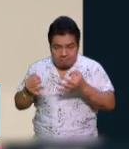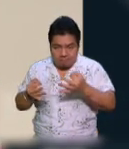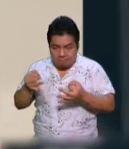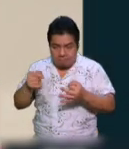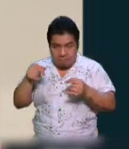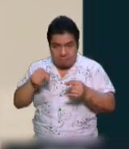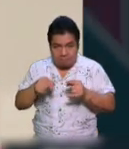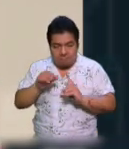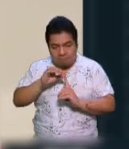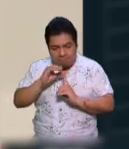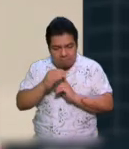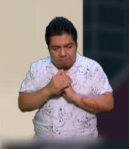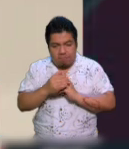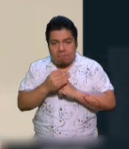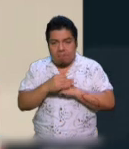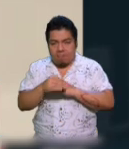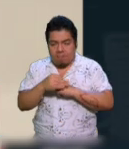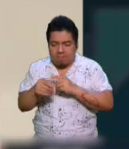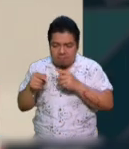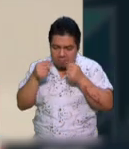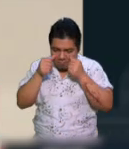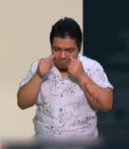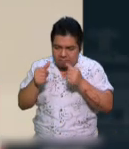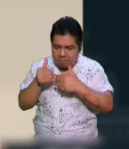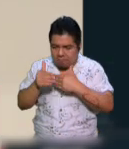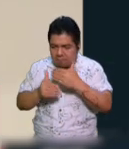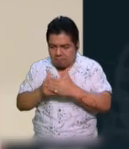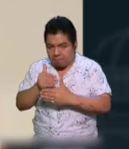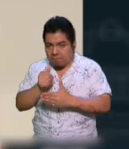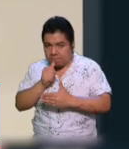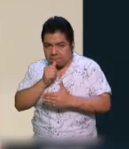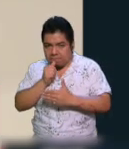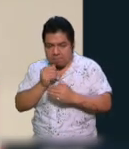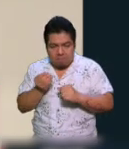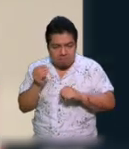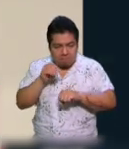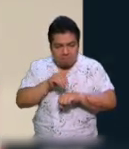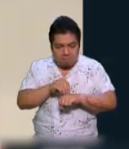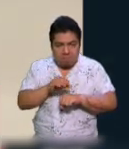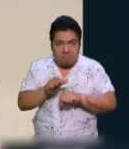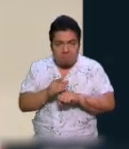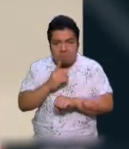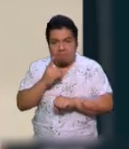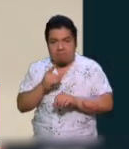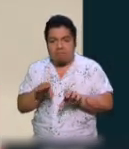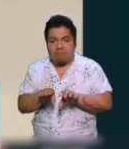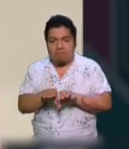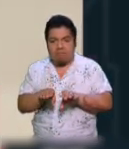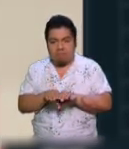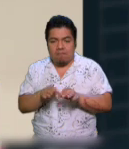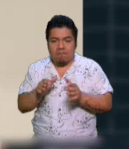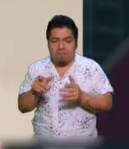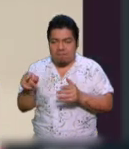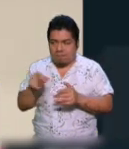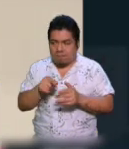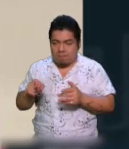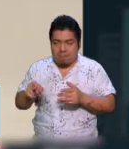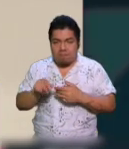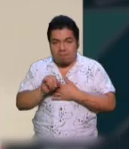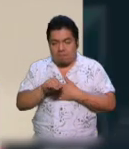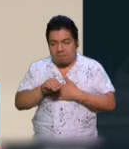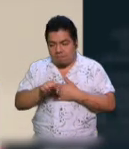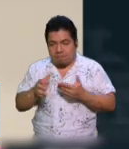Comisión Temporal de Seguimiento a este proceso no ha sido instalada porque sería un acto oficialmente celebrado por el